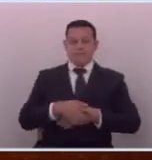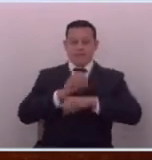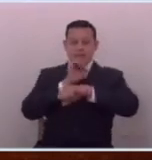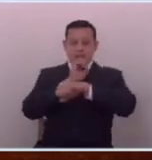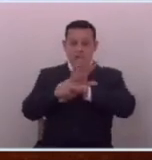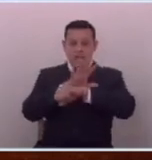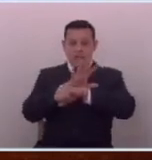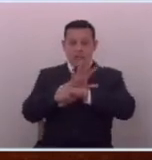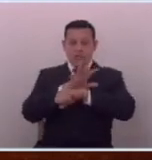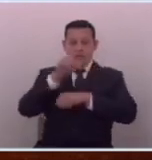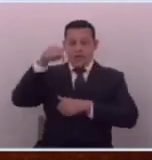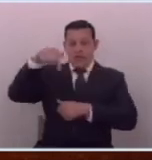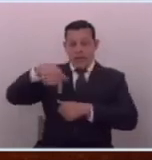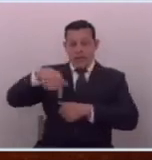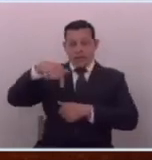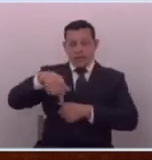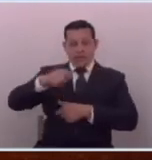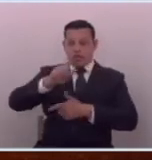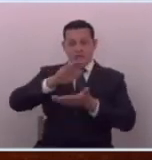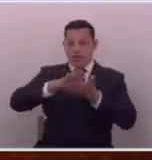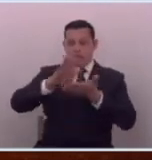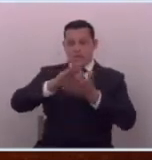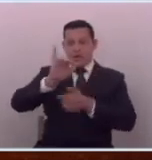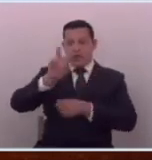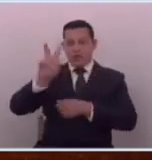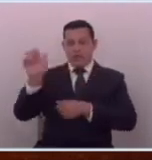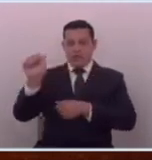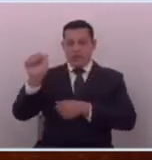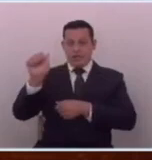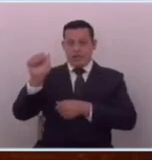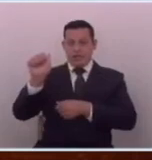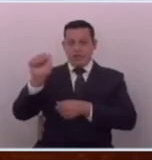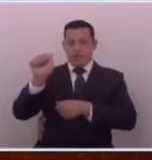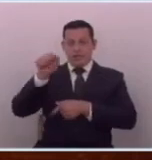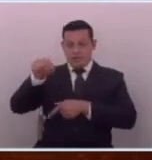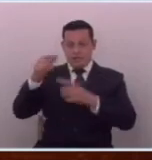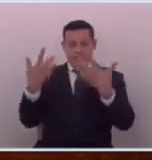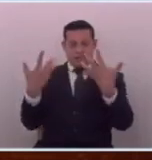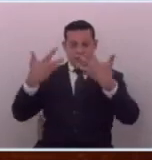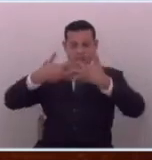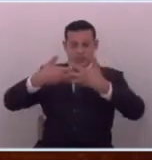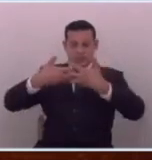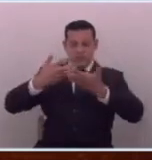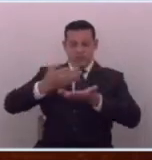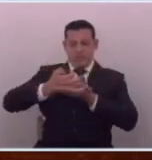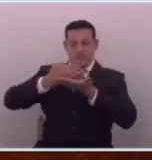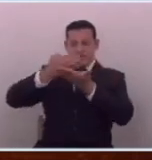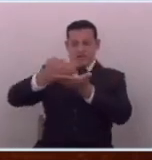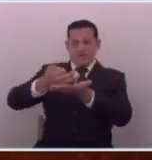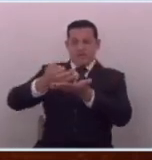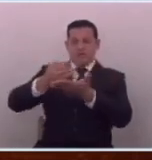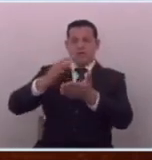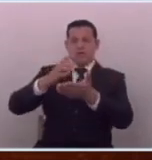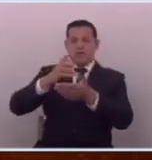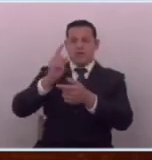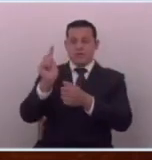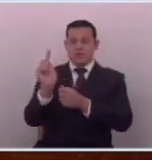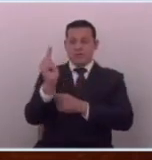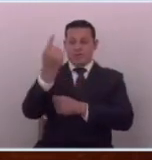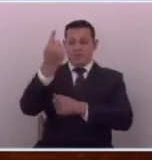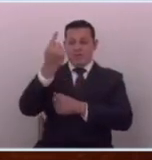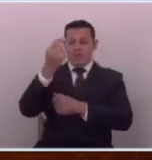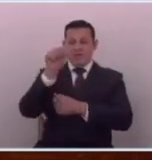mencionó que aquí no se pagó el IVA por parte de esa empresa financiista principal